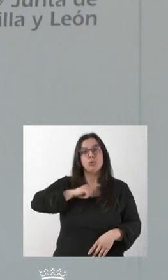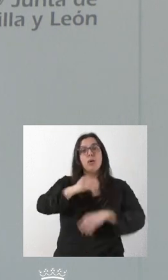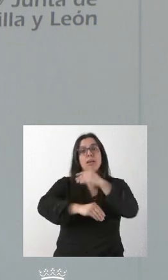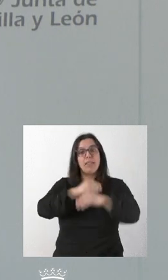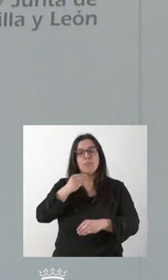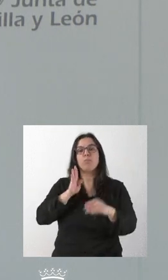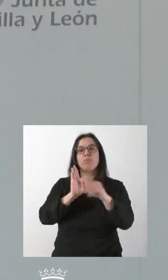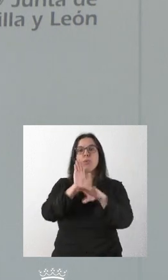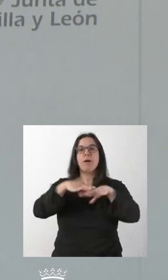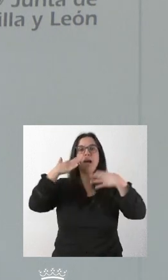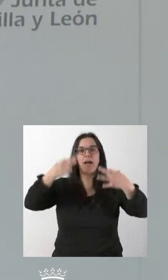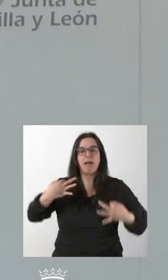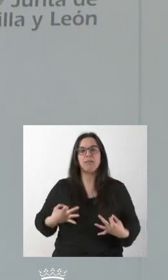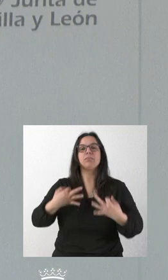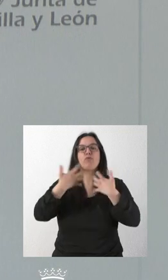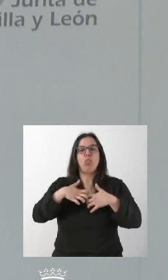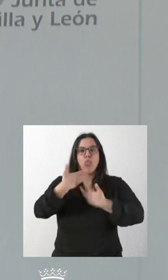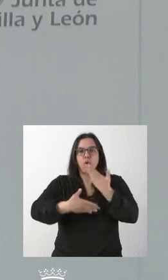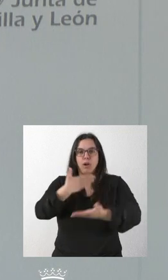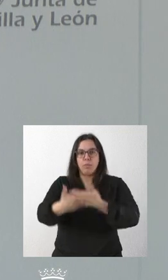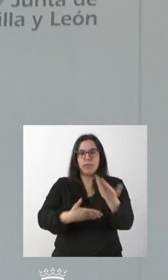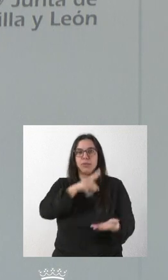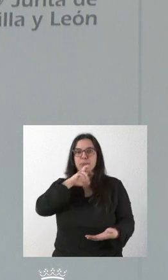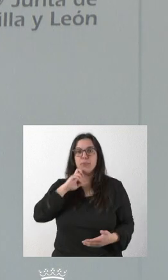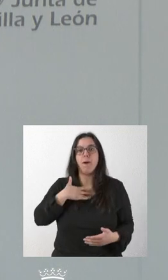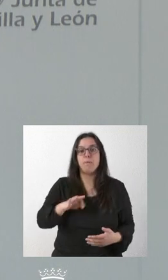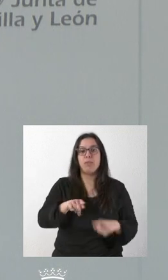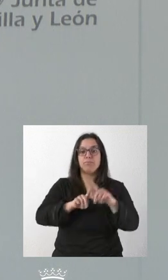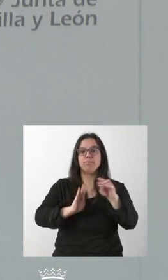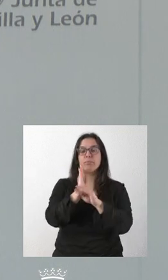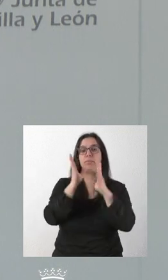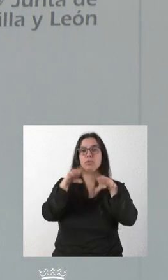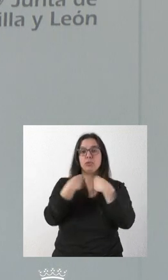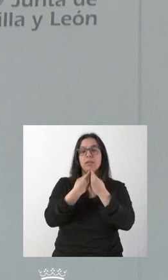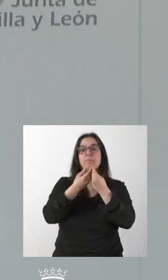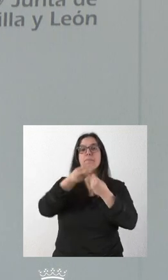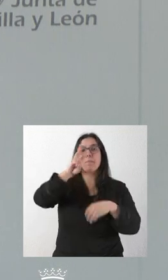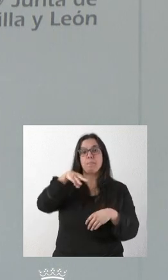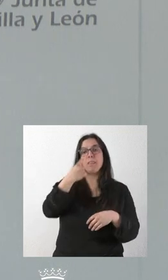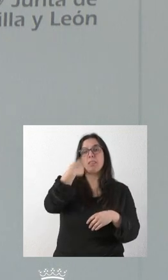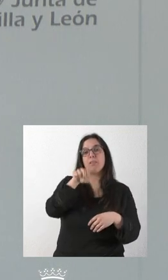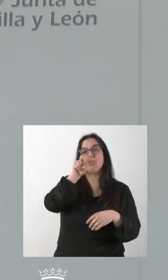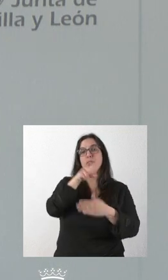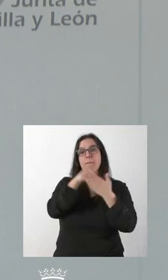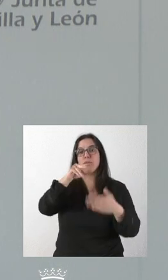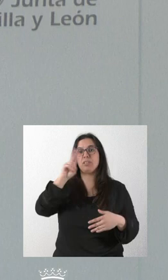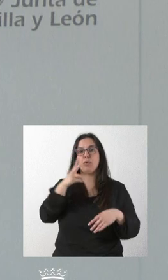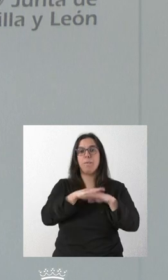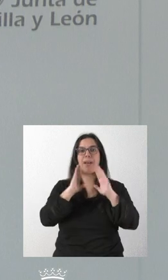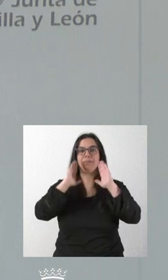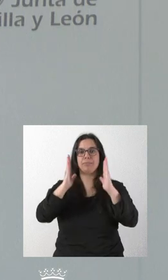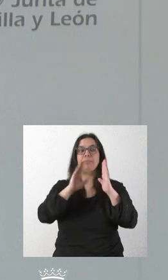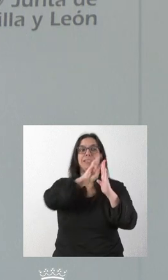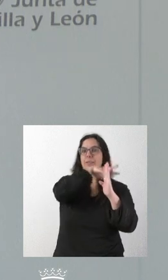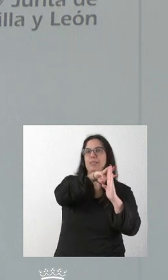funcionamiento de estas universidades públicas de Castilla y León, una aportación de 112 millones de euros tan solo para este segundo